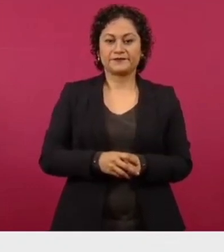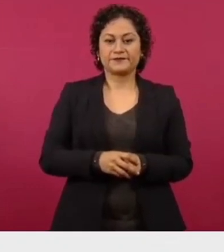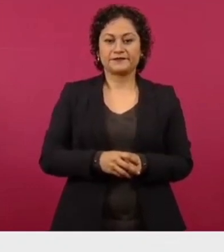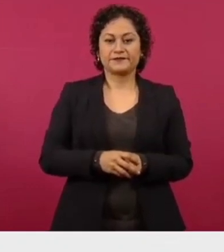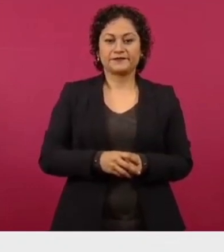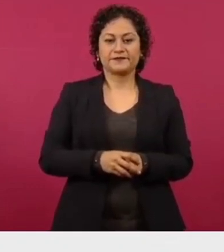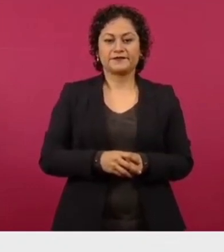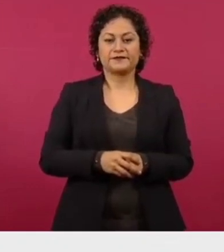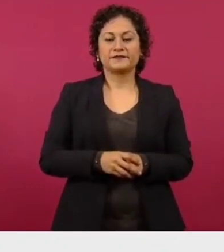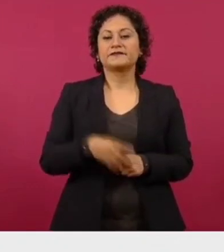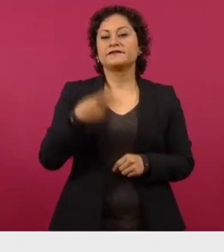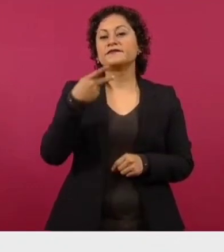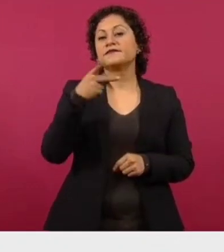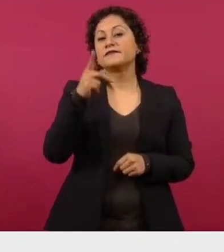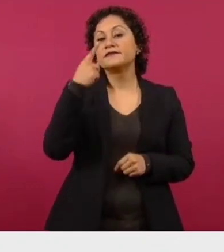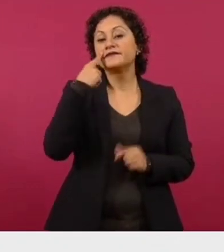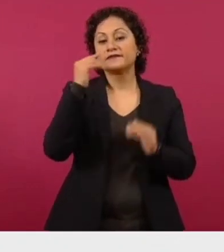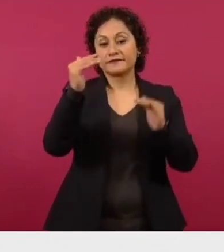Pero miren lo otro.